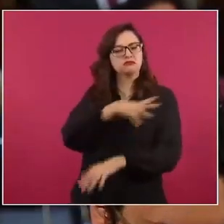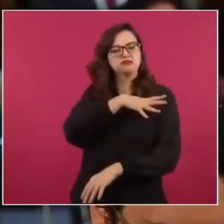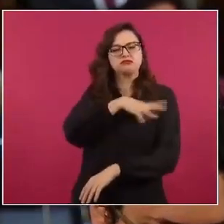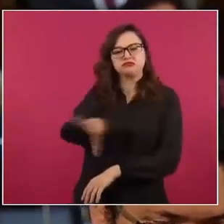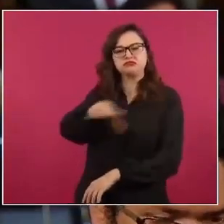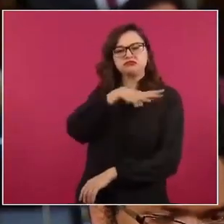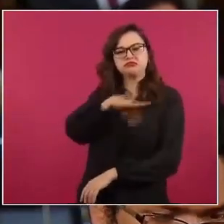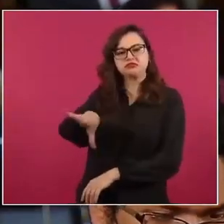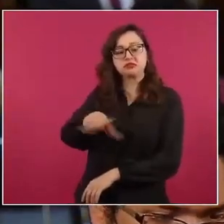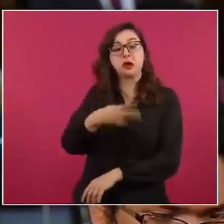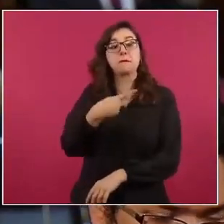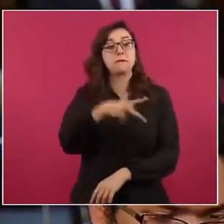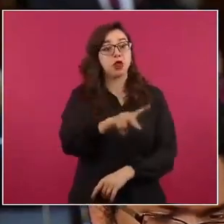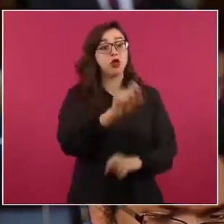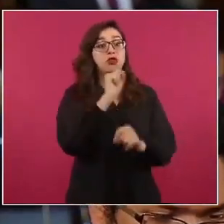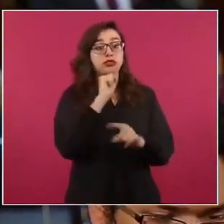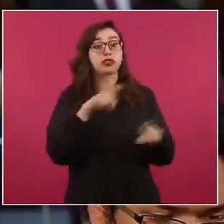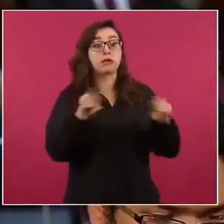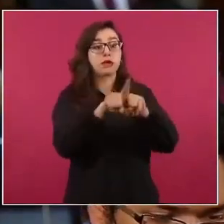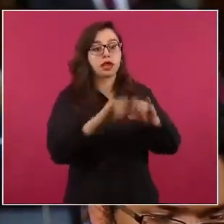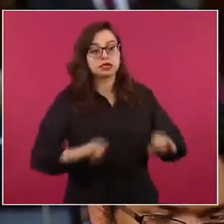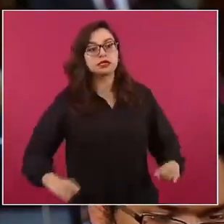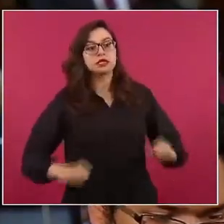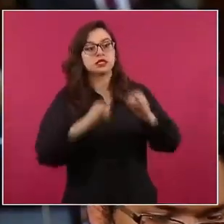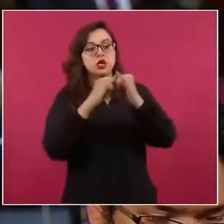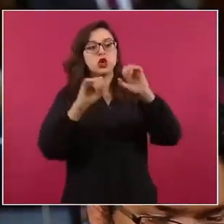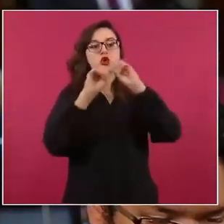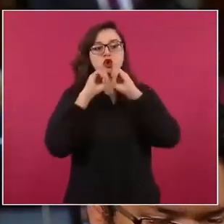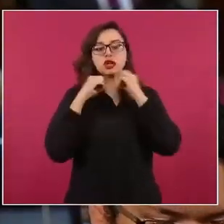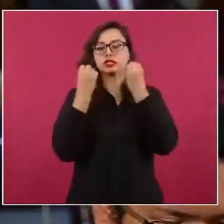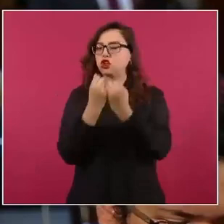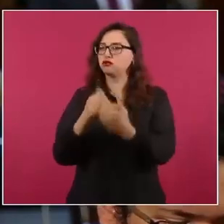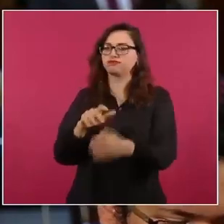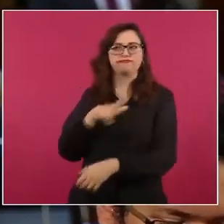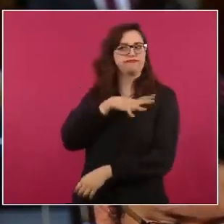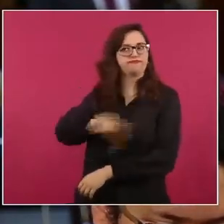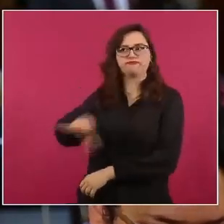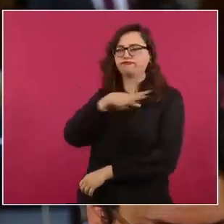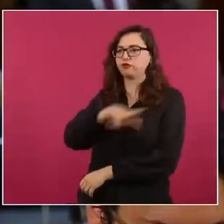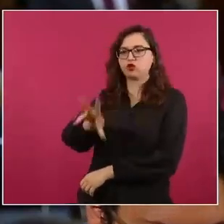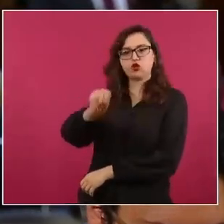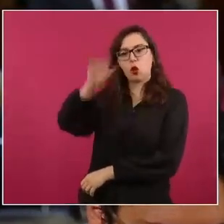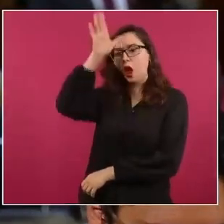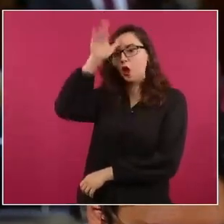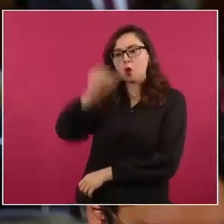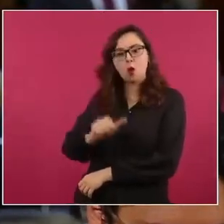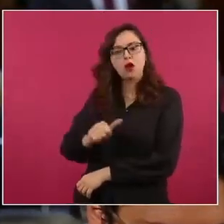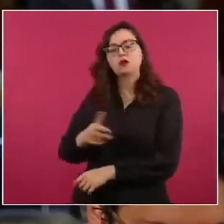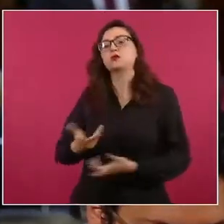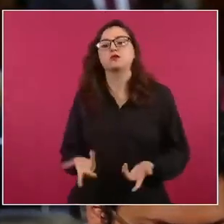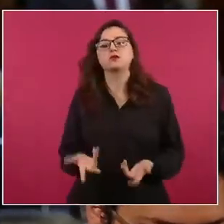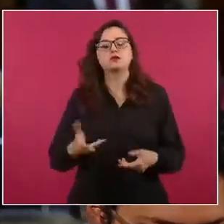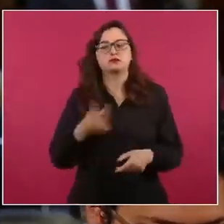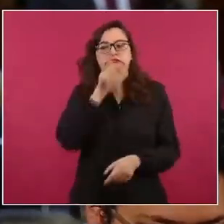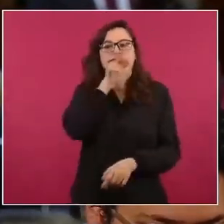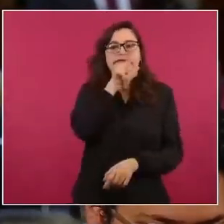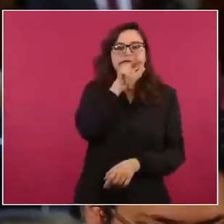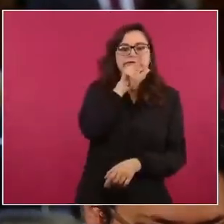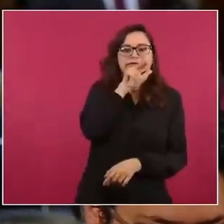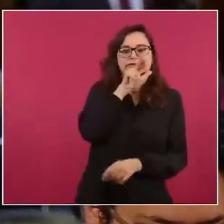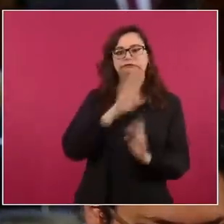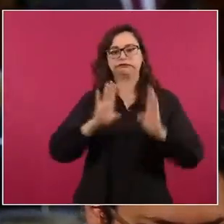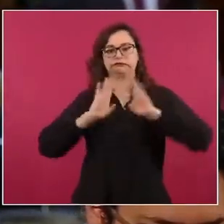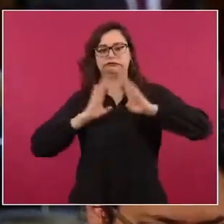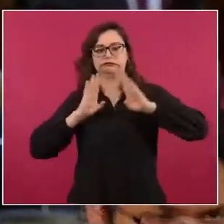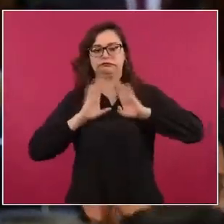de instituciones académicas que han mostrado su preocupación no sólo porque las Fuerzas Armadas tomen un control cada vez mayor de la